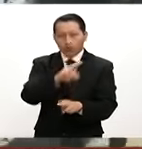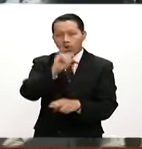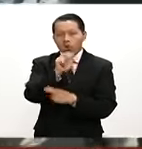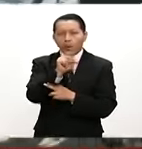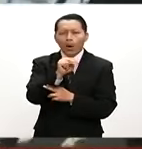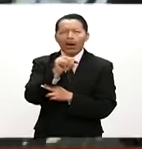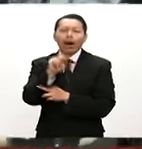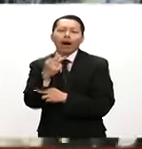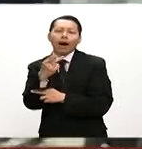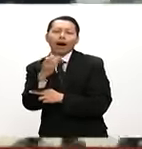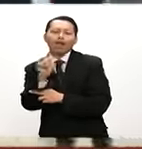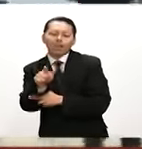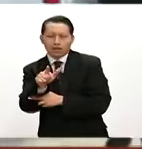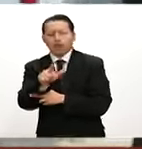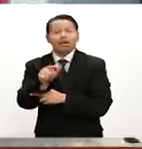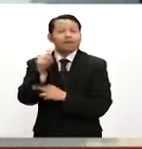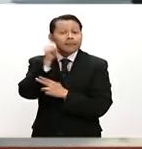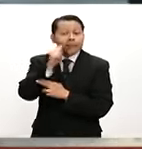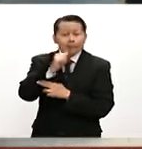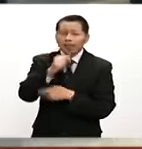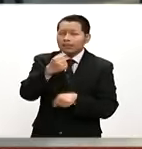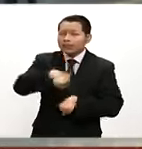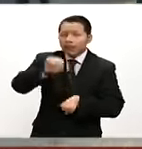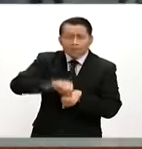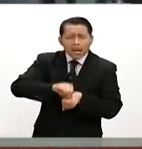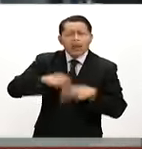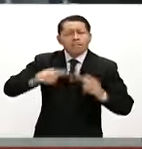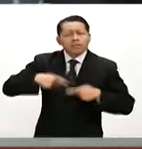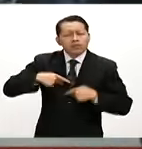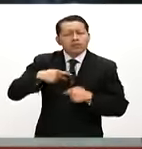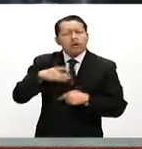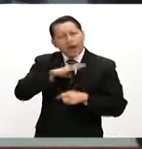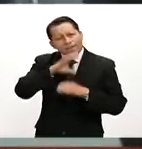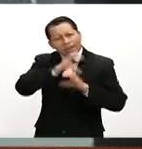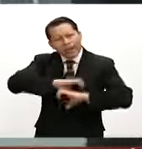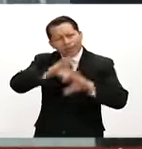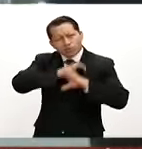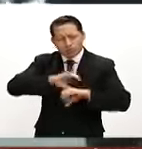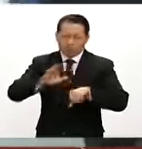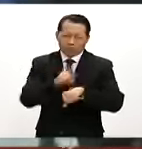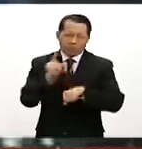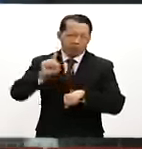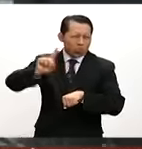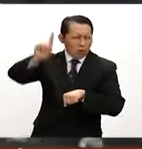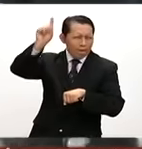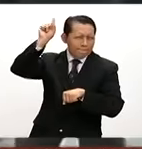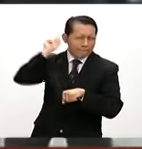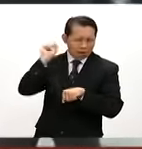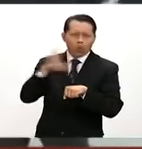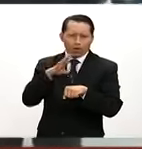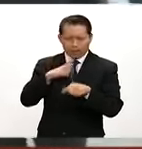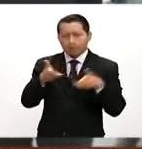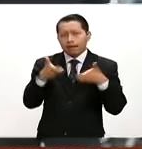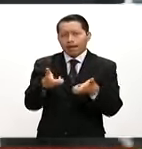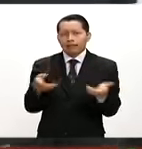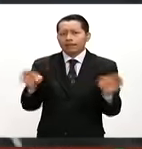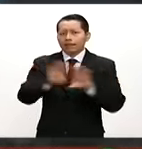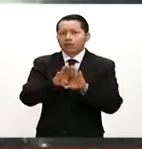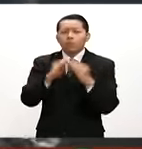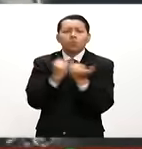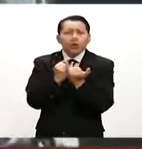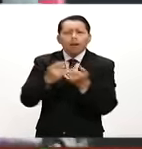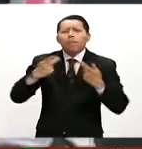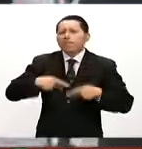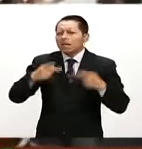Las personas estuvieron escuchándolo toda la semana, prácticamente desde que cerraron las calles el domingo pasado. No han dejado de llegar personas